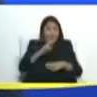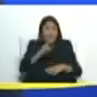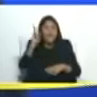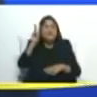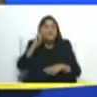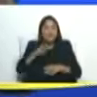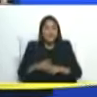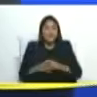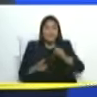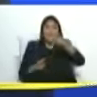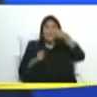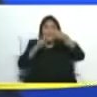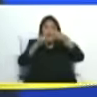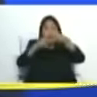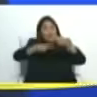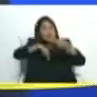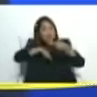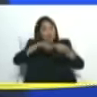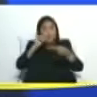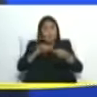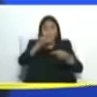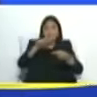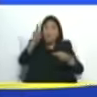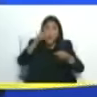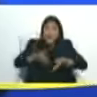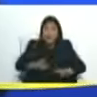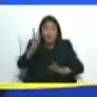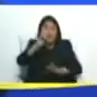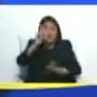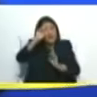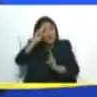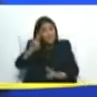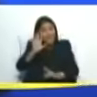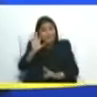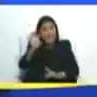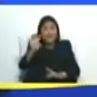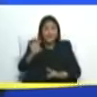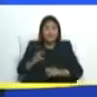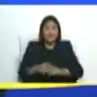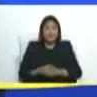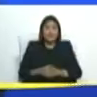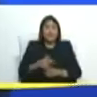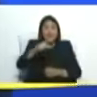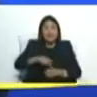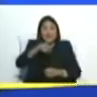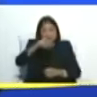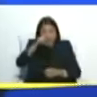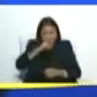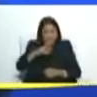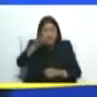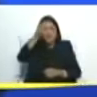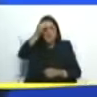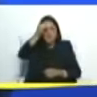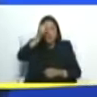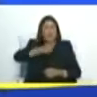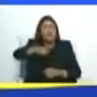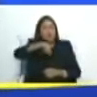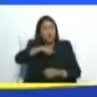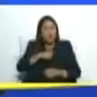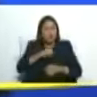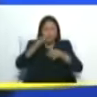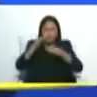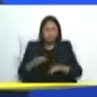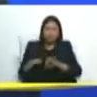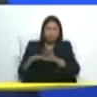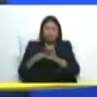los primeros que tenemos que hacerlo respetar somos nosotros y la gran lección que he vivido este año es que hemos forjado una poderosa